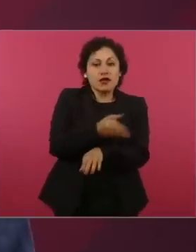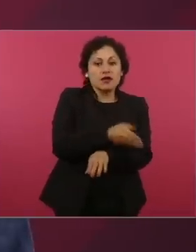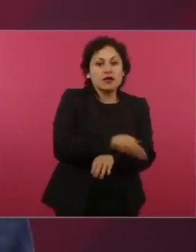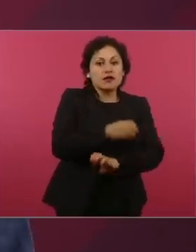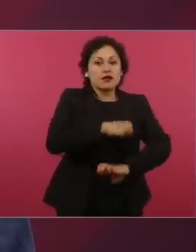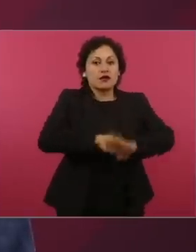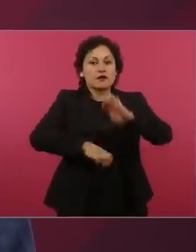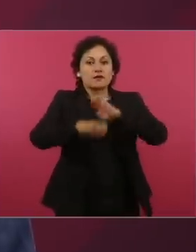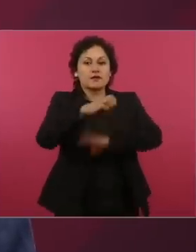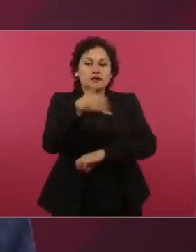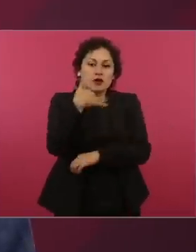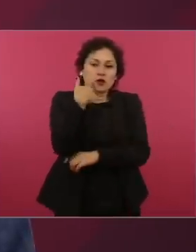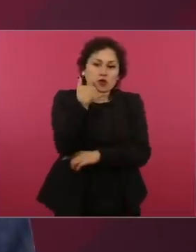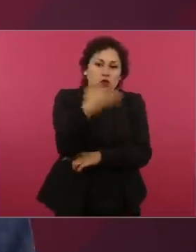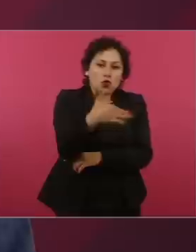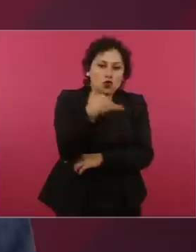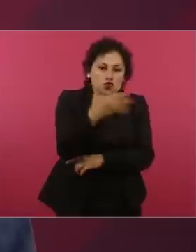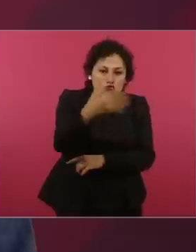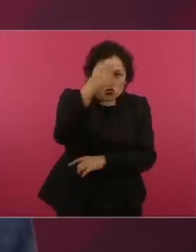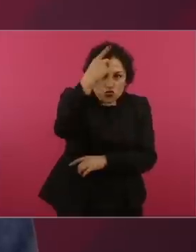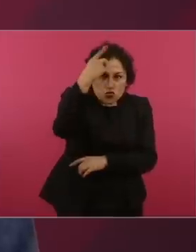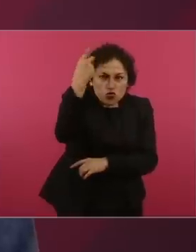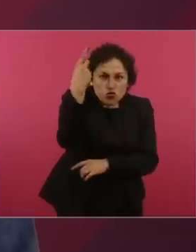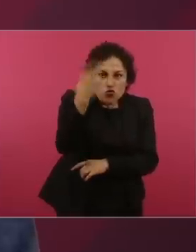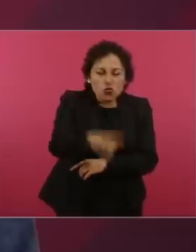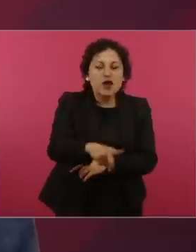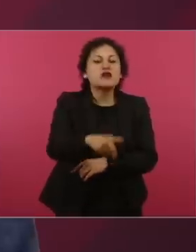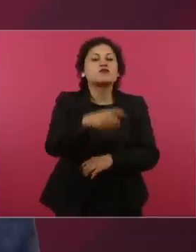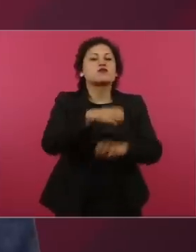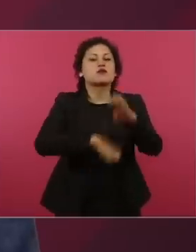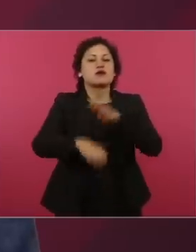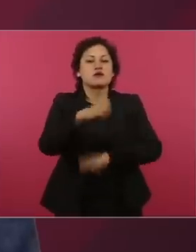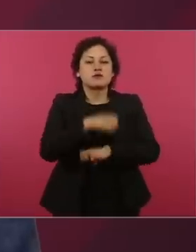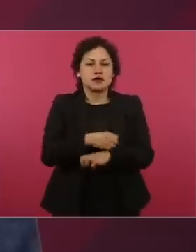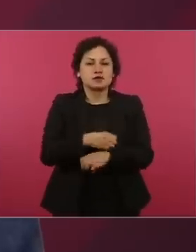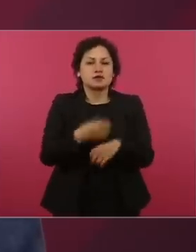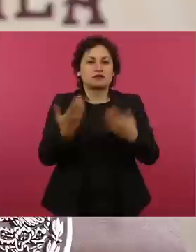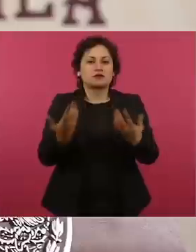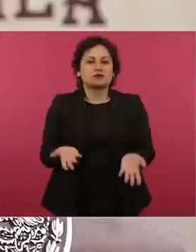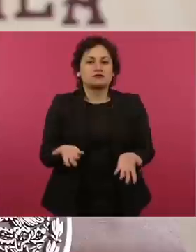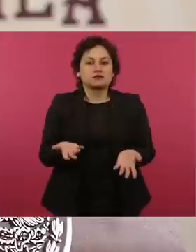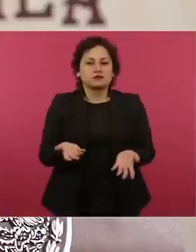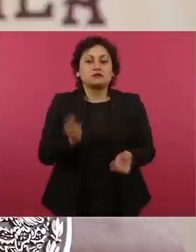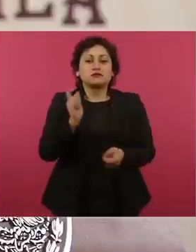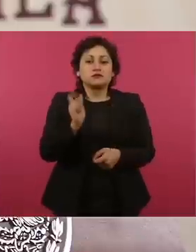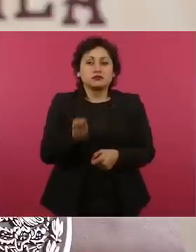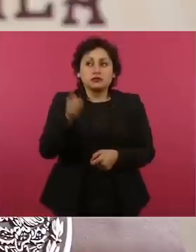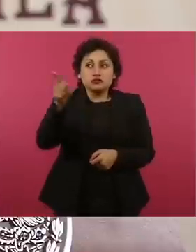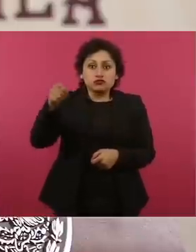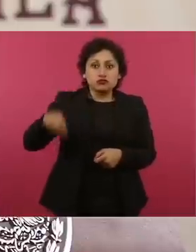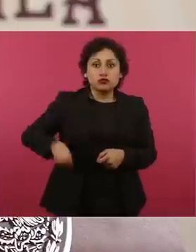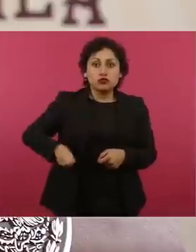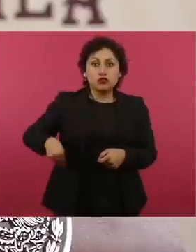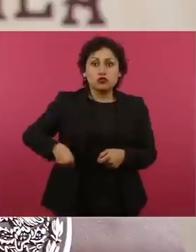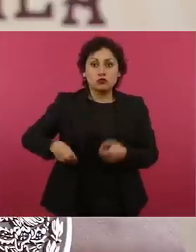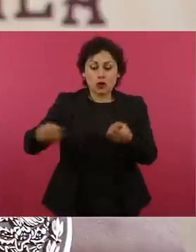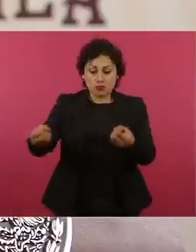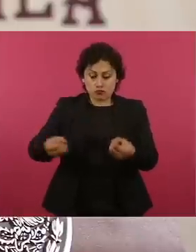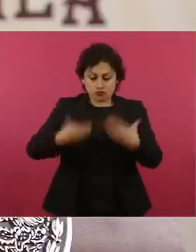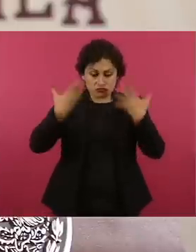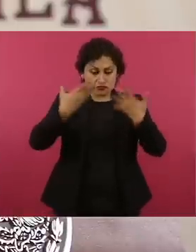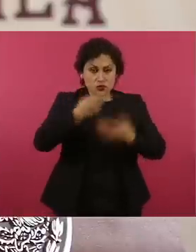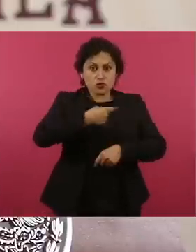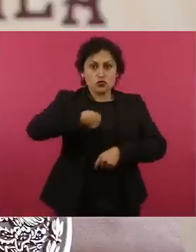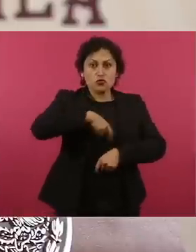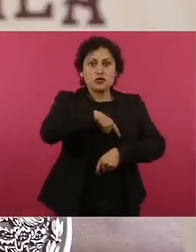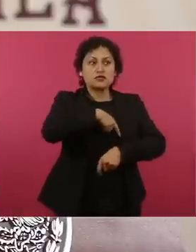sin volar, nuestros hijos y nuestros familiares se quedaron sin comer. Esa es